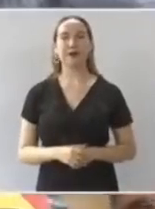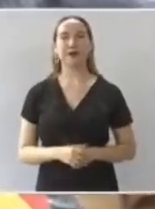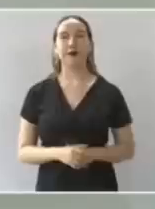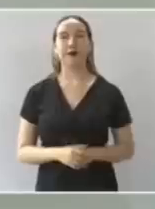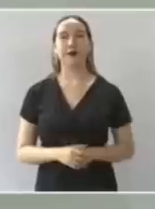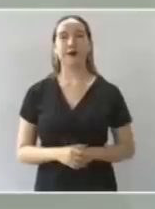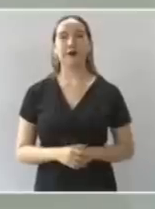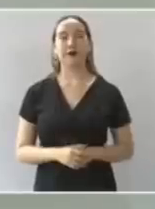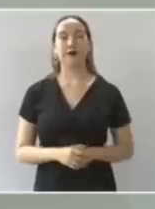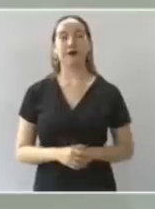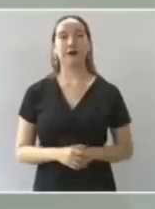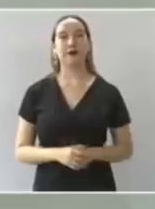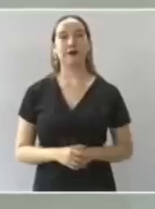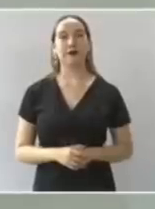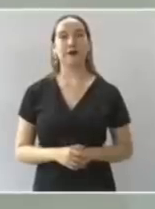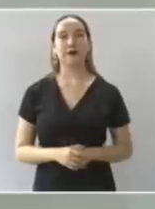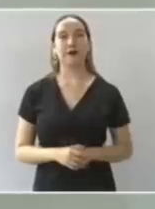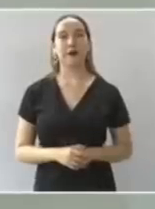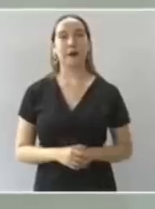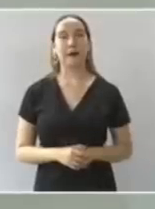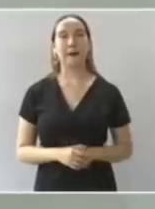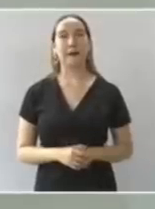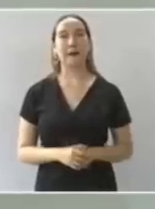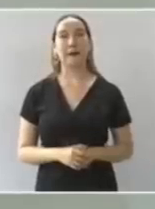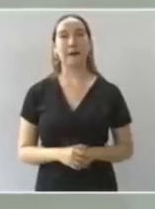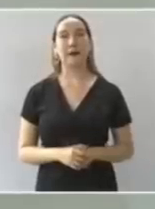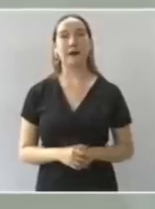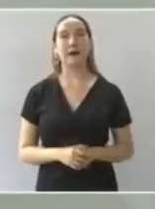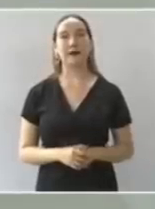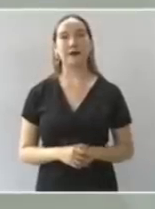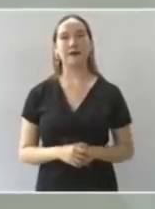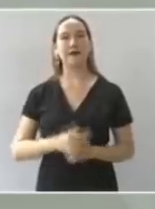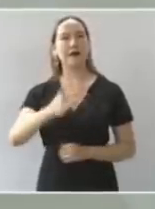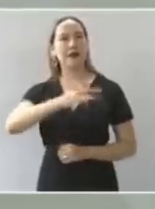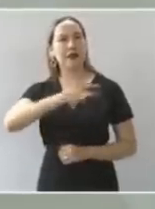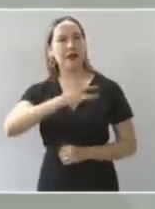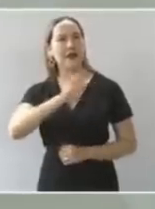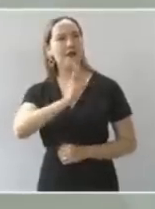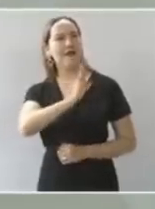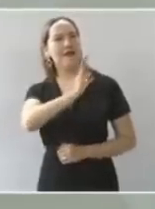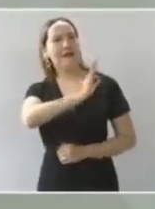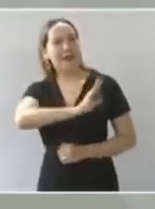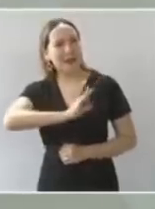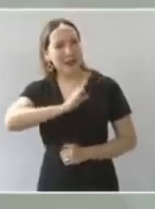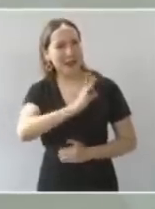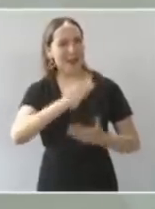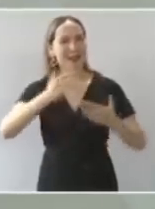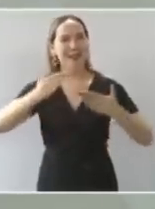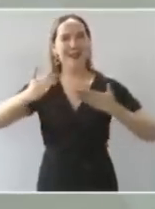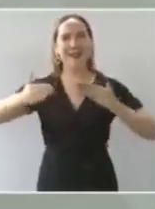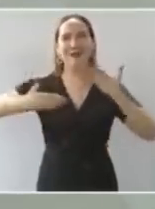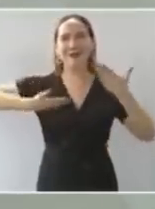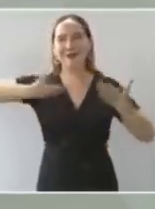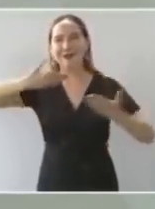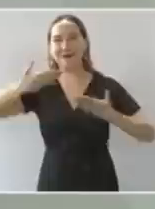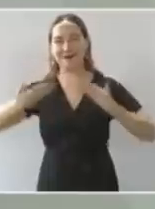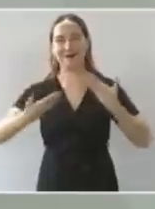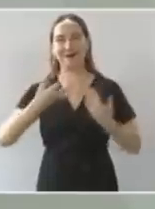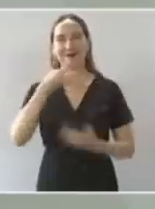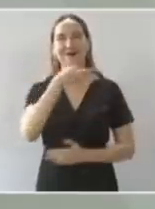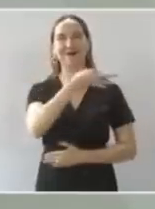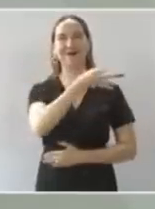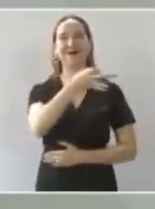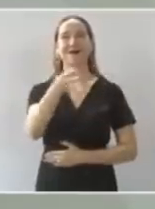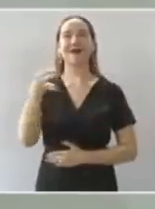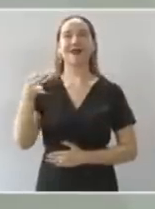Además, estoy contento y se los transmito a ustedes porque los que pueden